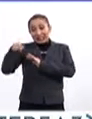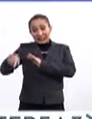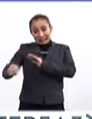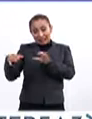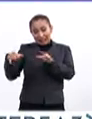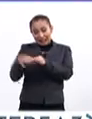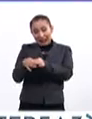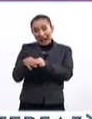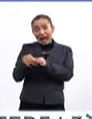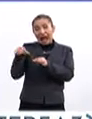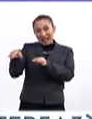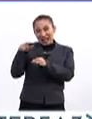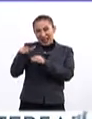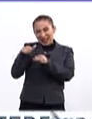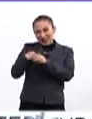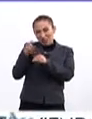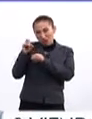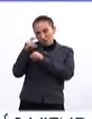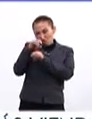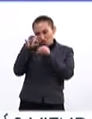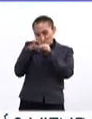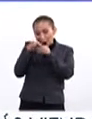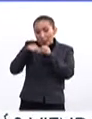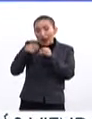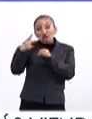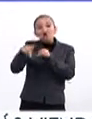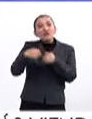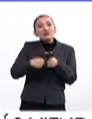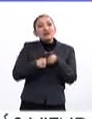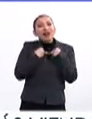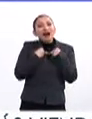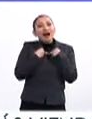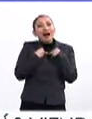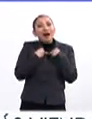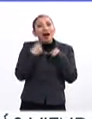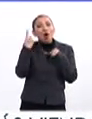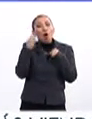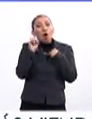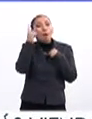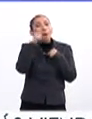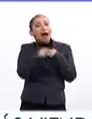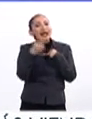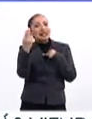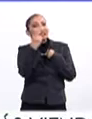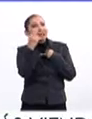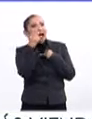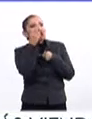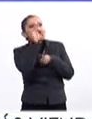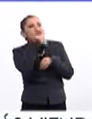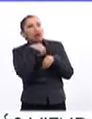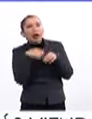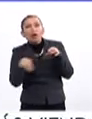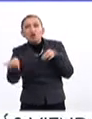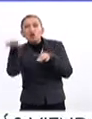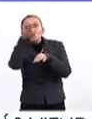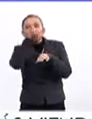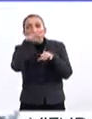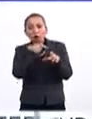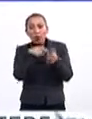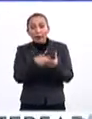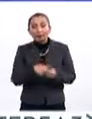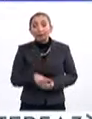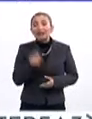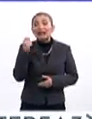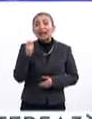este caso entamoeba histolítica para cumplir con su ciclo de vida, o para cumplir con las necesidades que requiere durante su ciclo de vida.